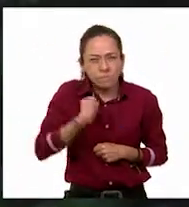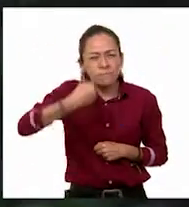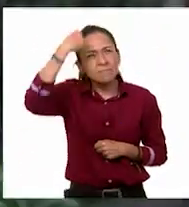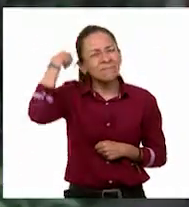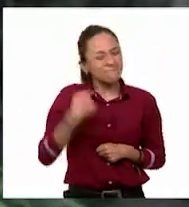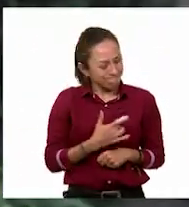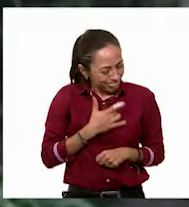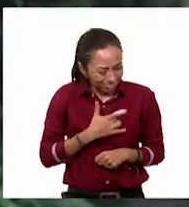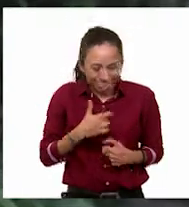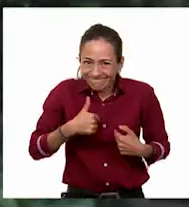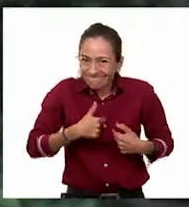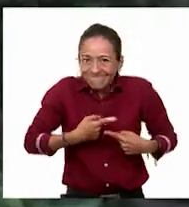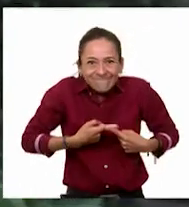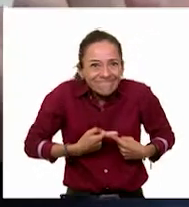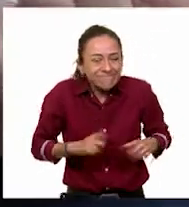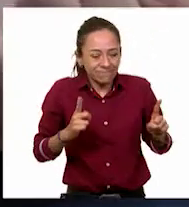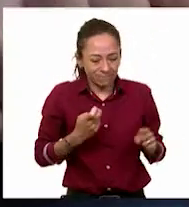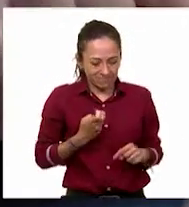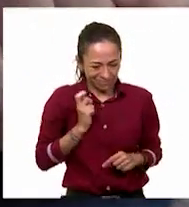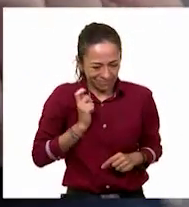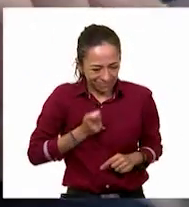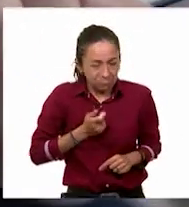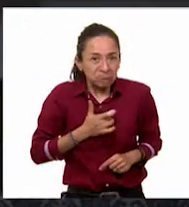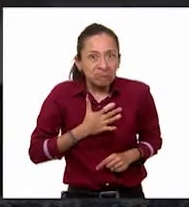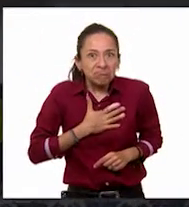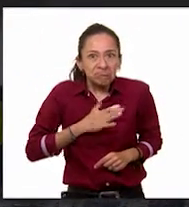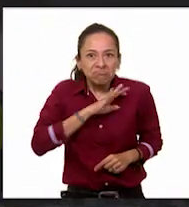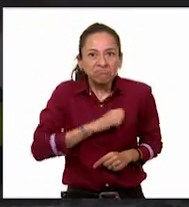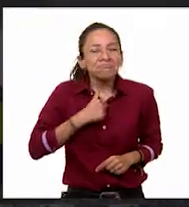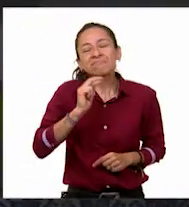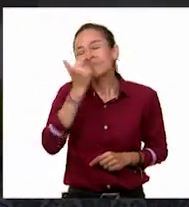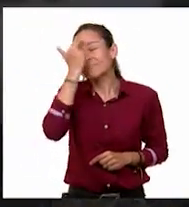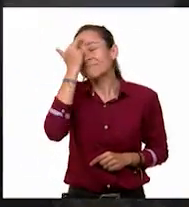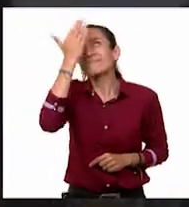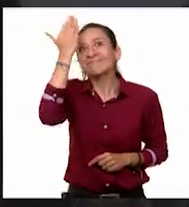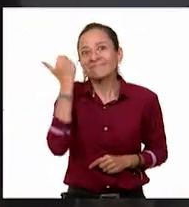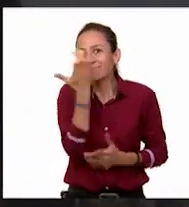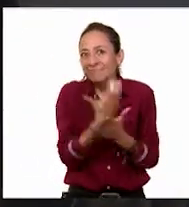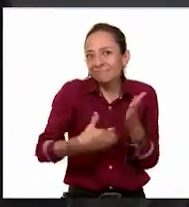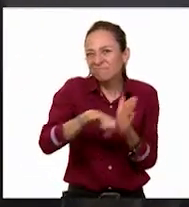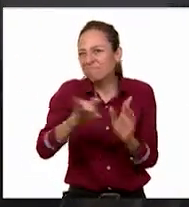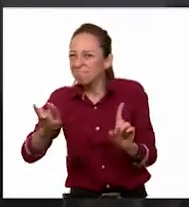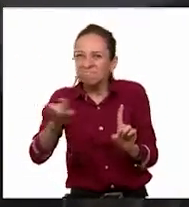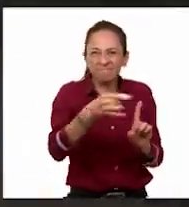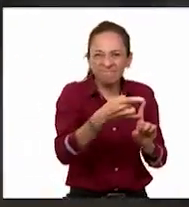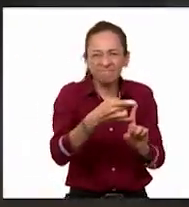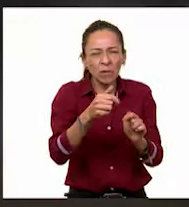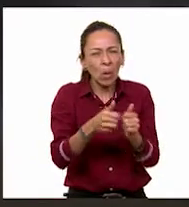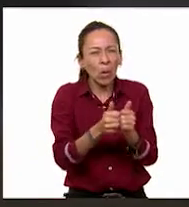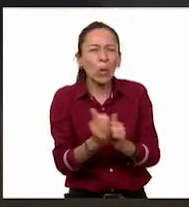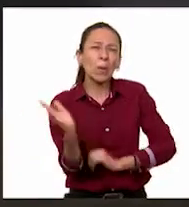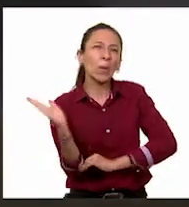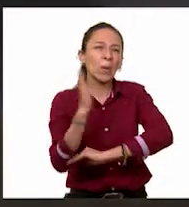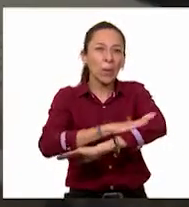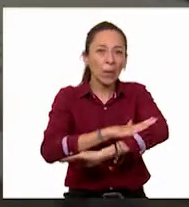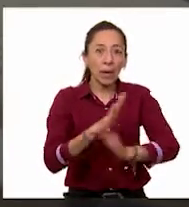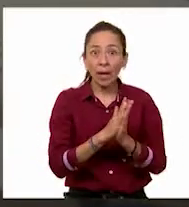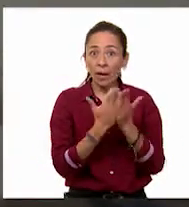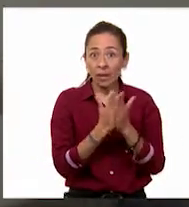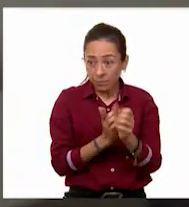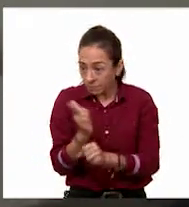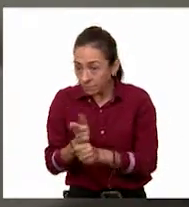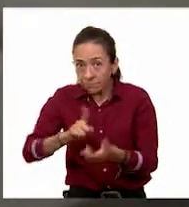había algo diferente en mí que me encantaba. Me acuerdo cuando me encerraba en mi cuarto y leía todos los libros que